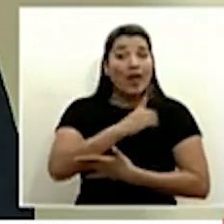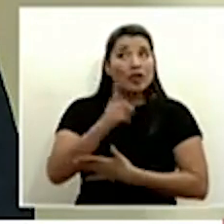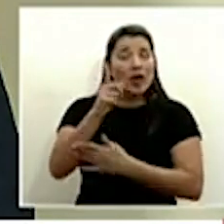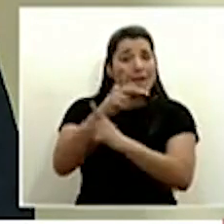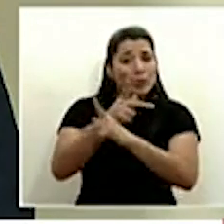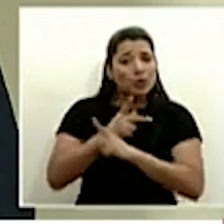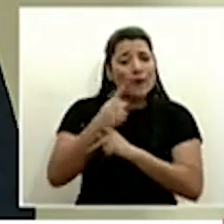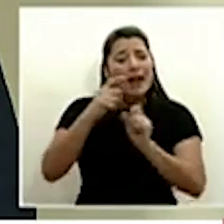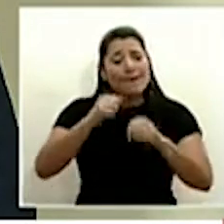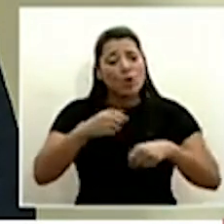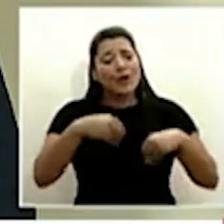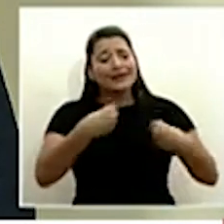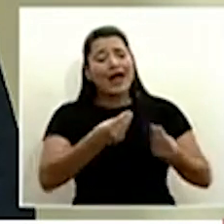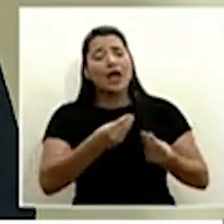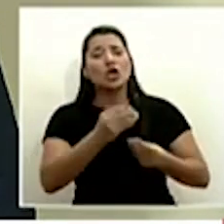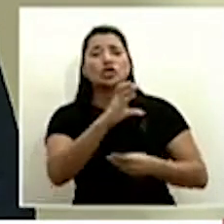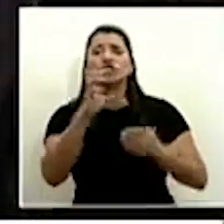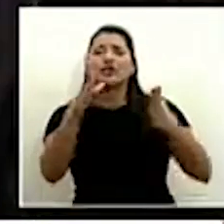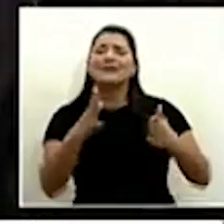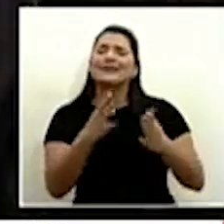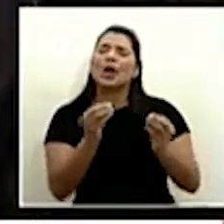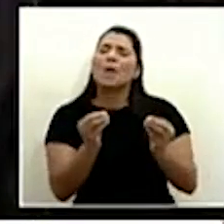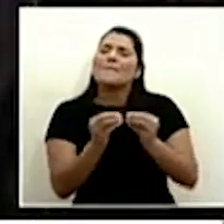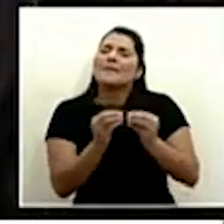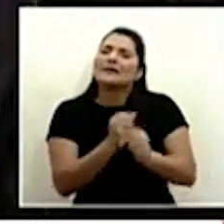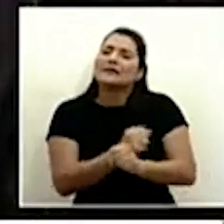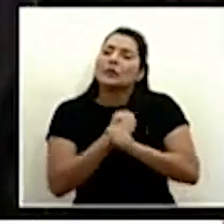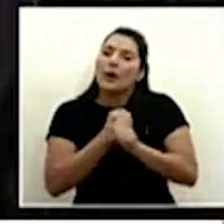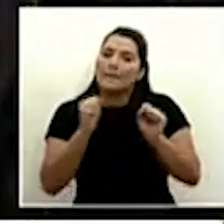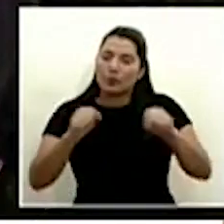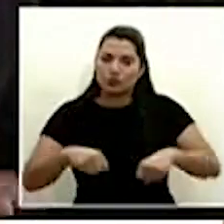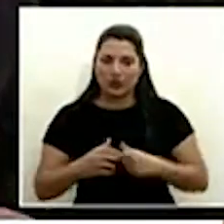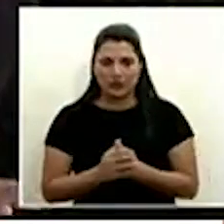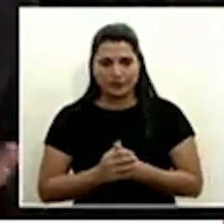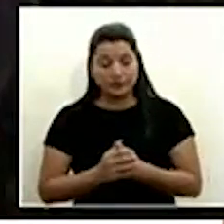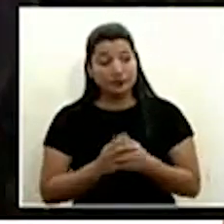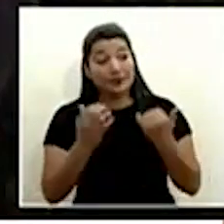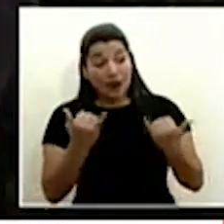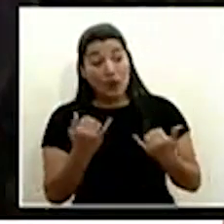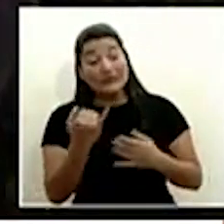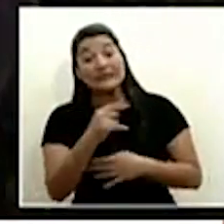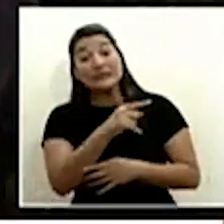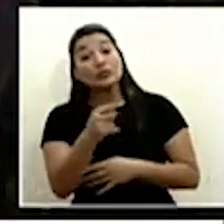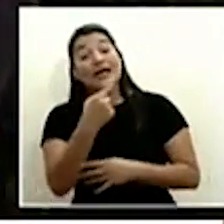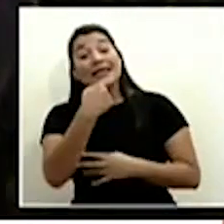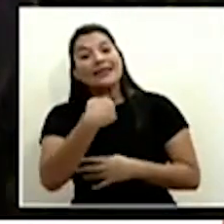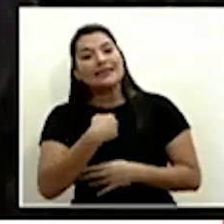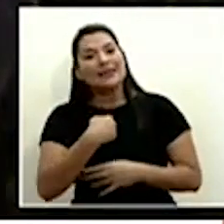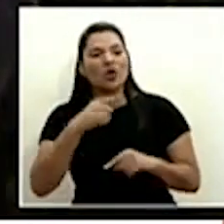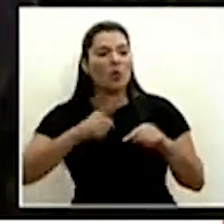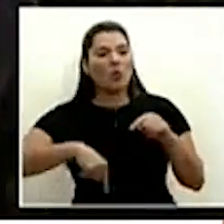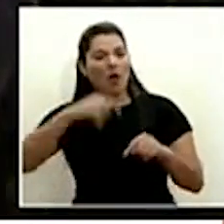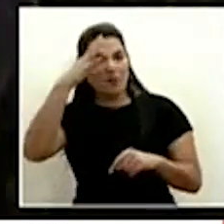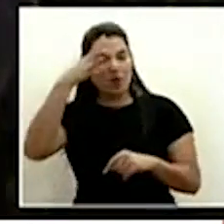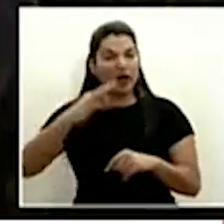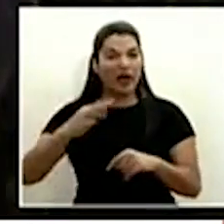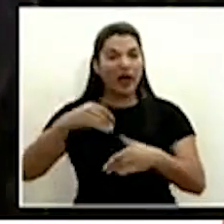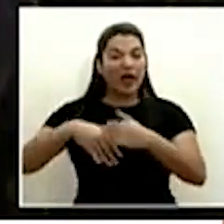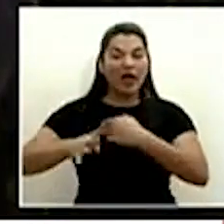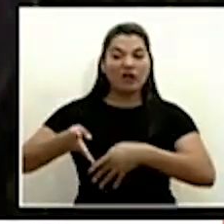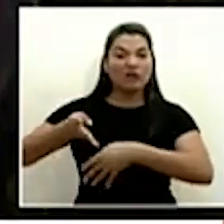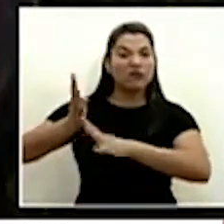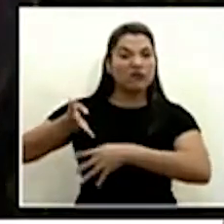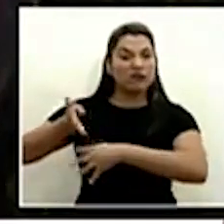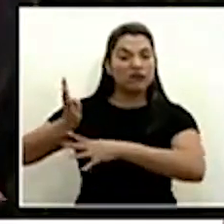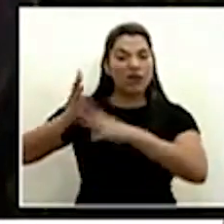su seguridad de la mejor forma posible don michael que nivel de confianza podemos tener si por un lado usted nos indica que no debemos creer en esas publicaciones de personas que